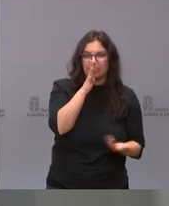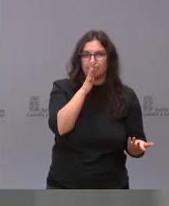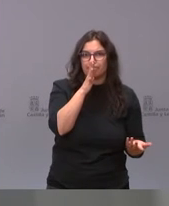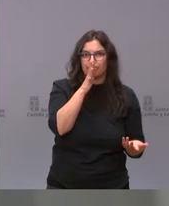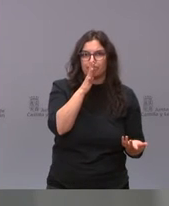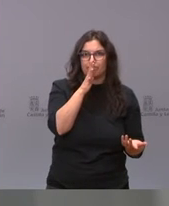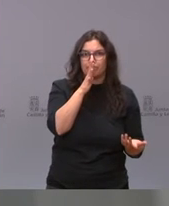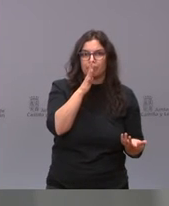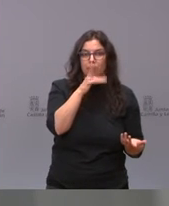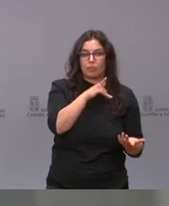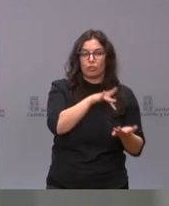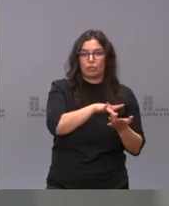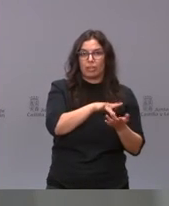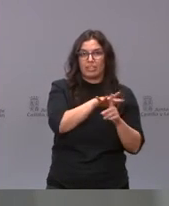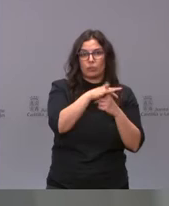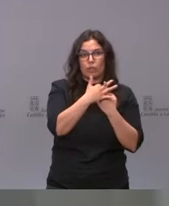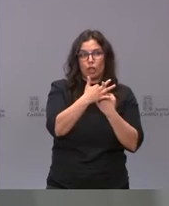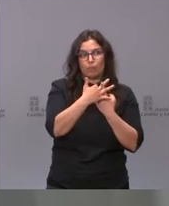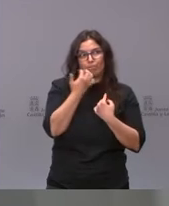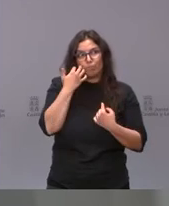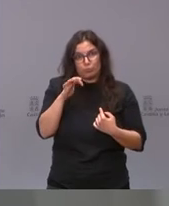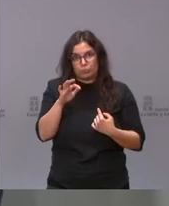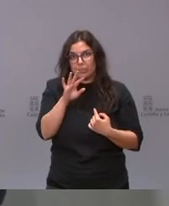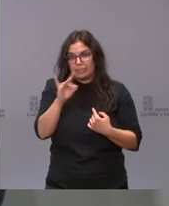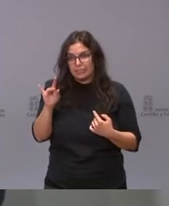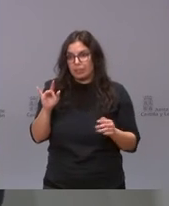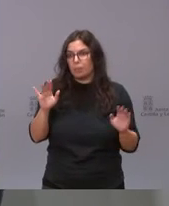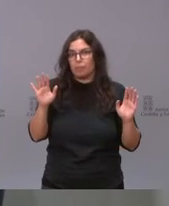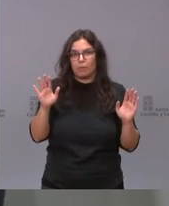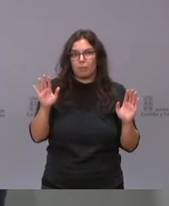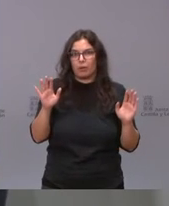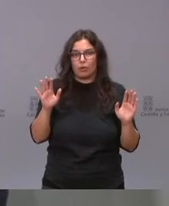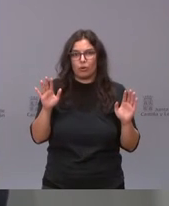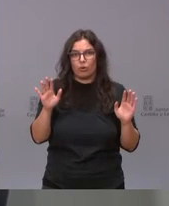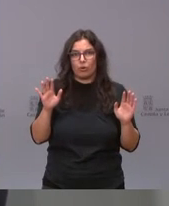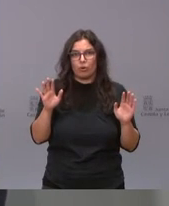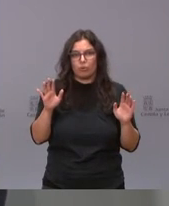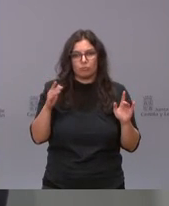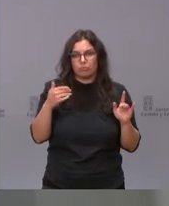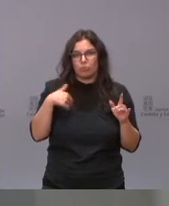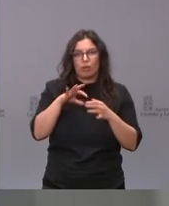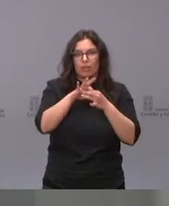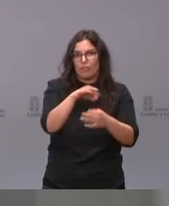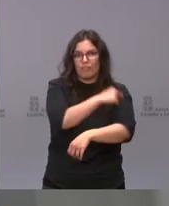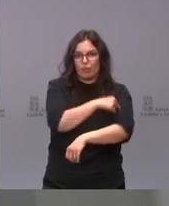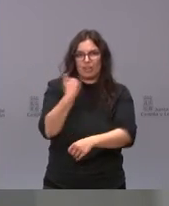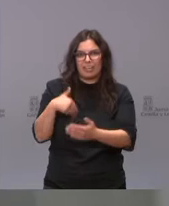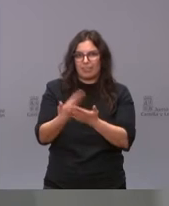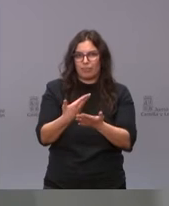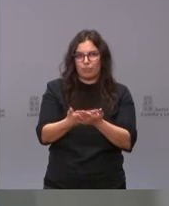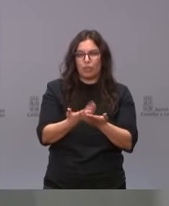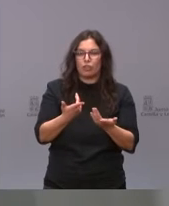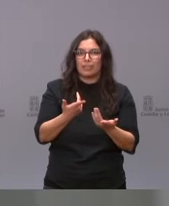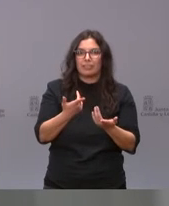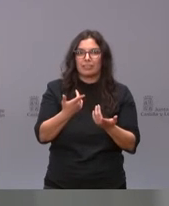alto e infrecuente, pero evento que ya se ha demostrado su relación con la vacuna, que hubiera sido fatal, hubiera sido